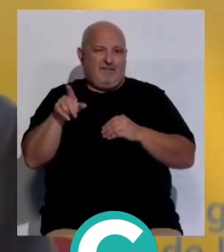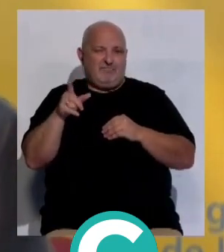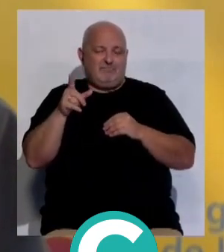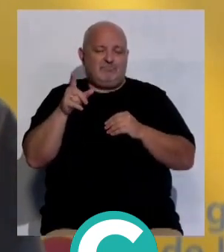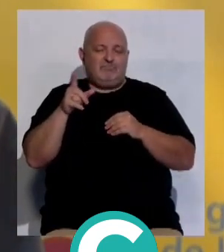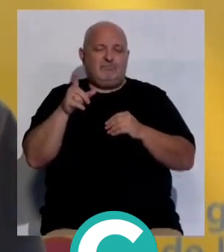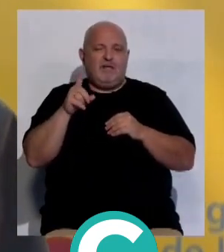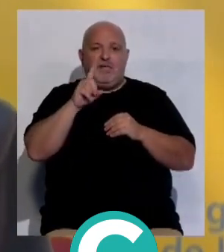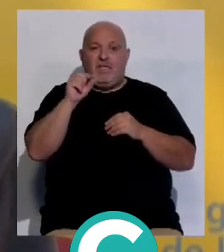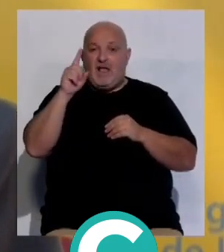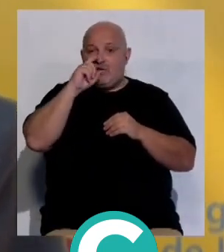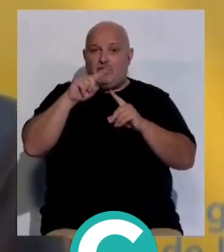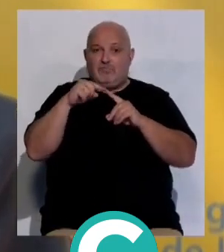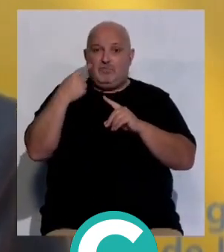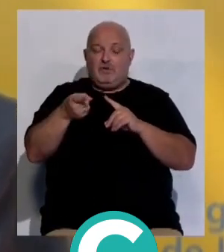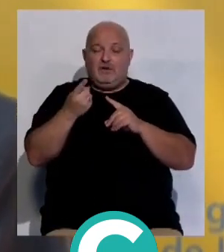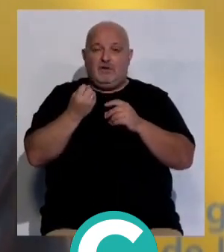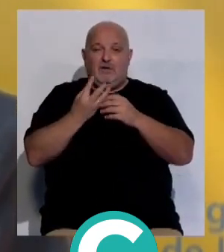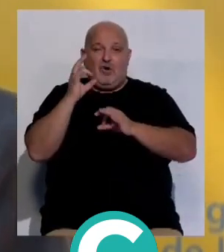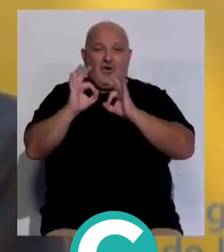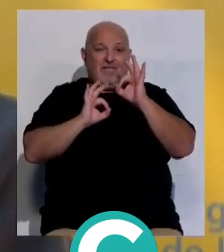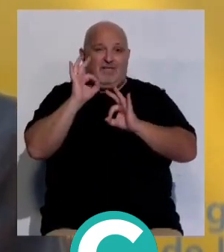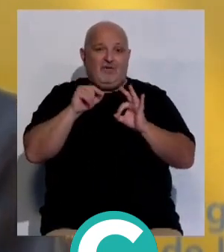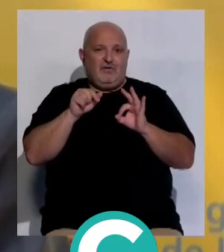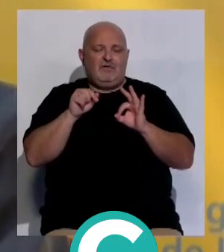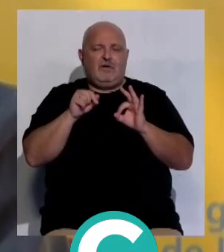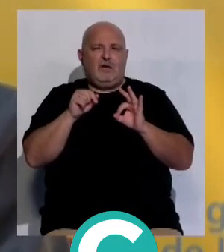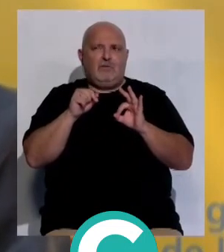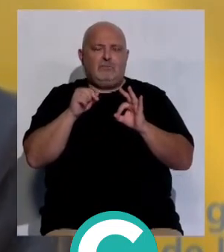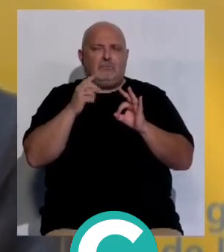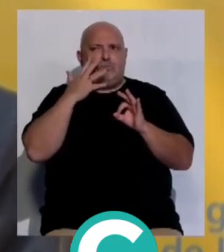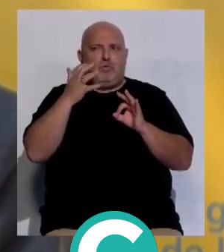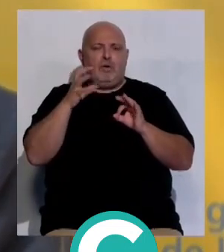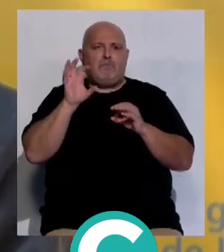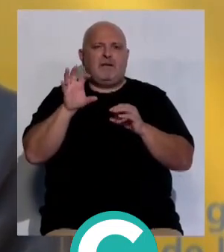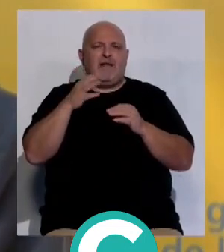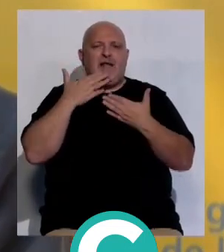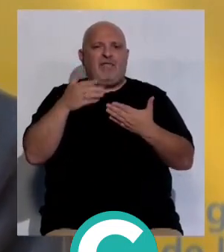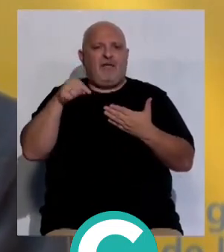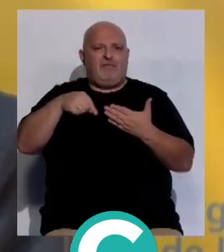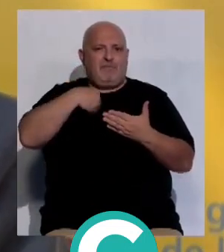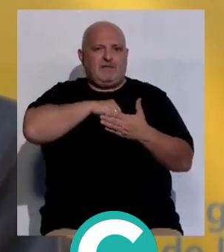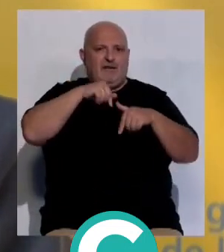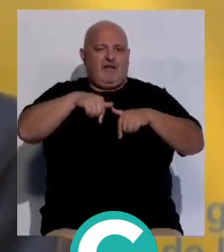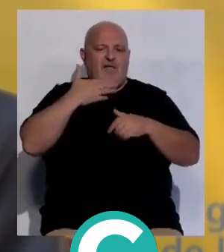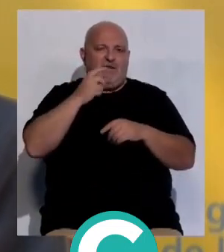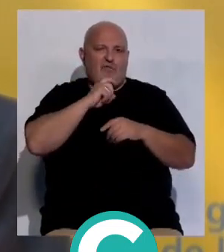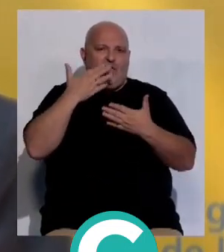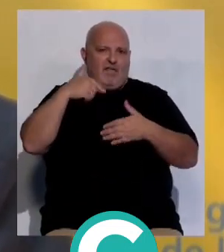tanto, después de 100 años del nacimiento de esta organización, nos encontramos en el país que ha contribuido a su fundación.